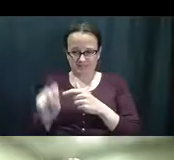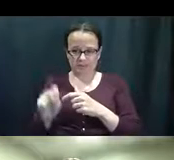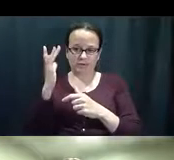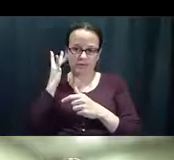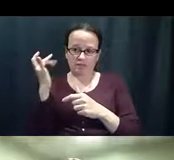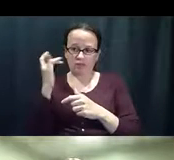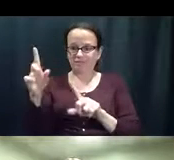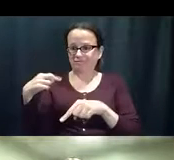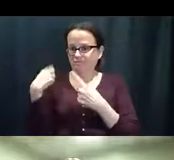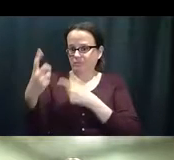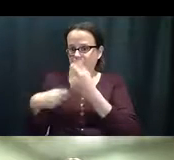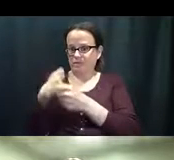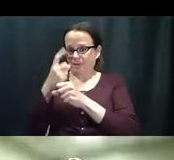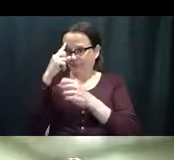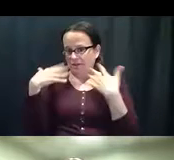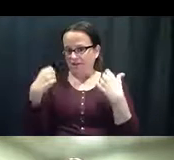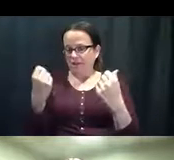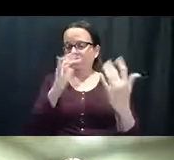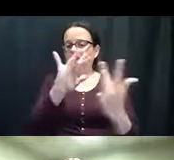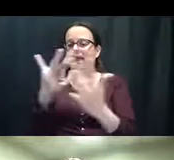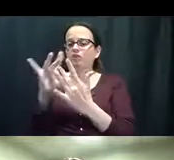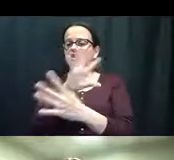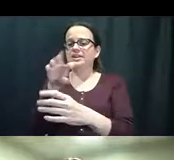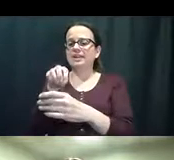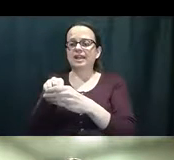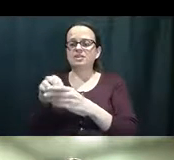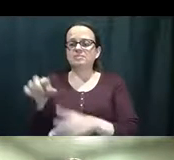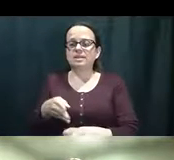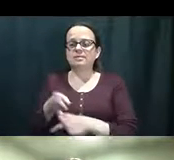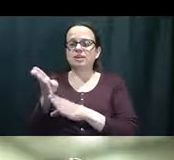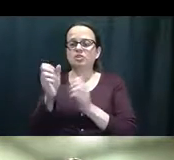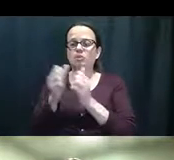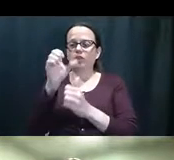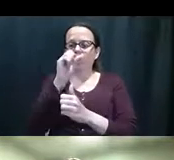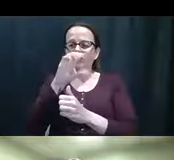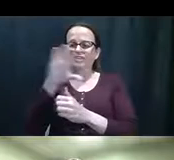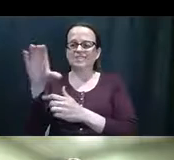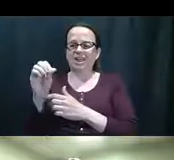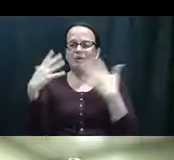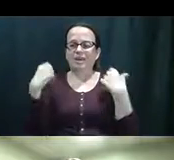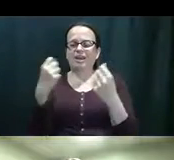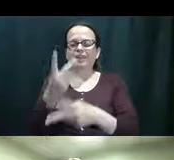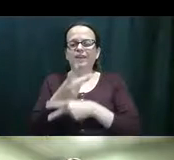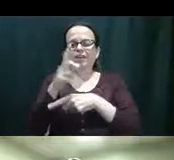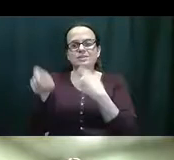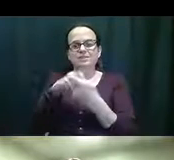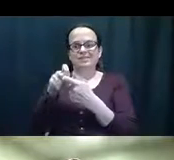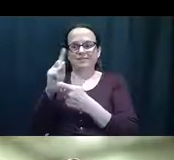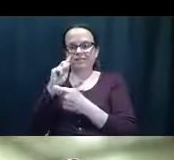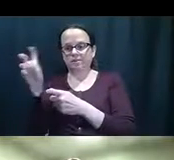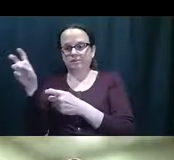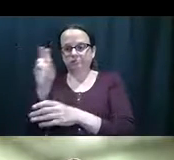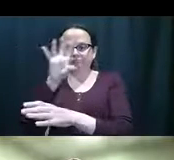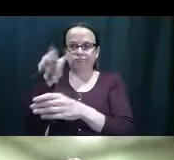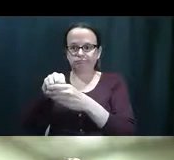de, de sur de California. Y también ha, eh, sido un, un aliado en la comunidad y